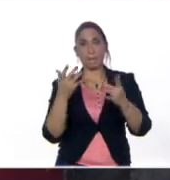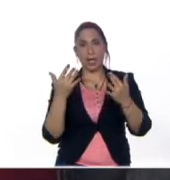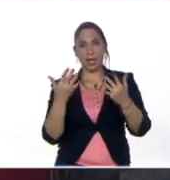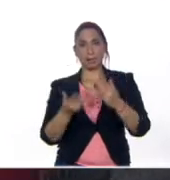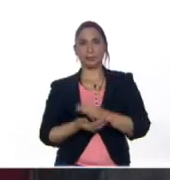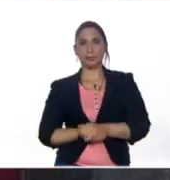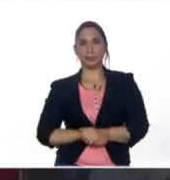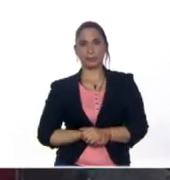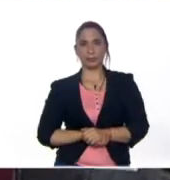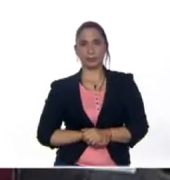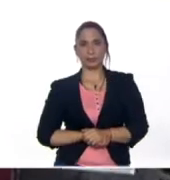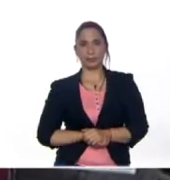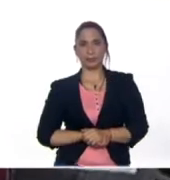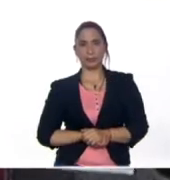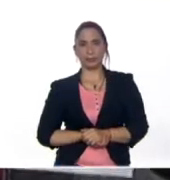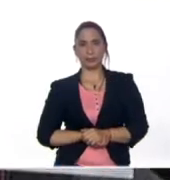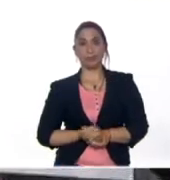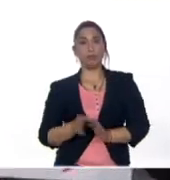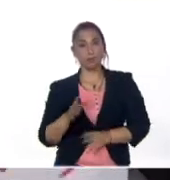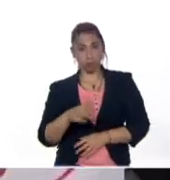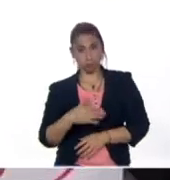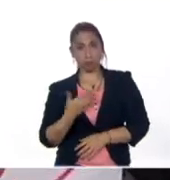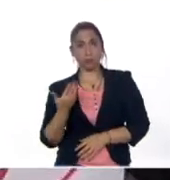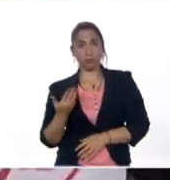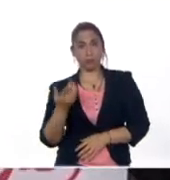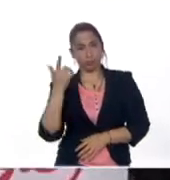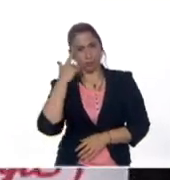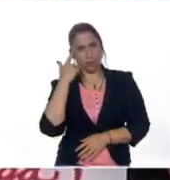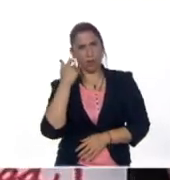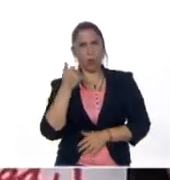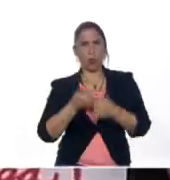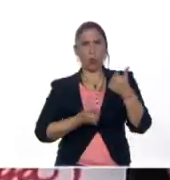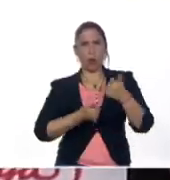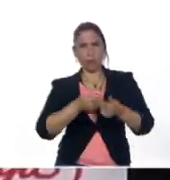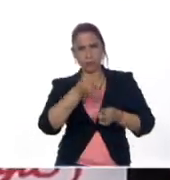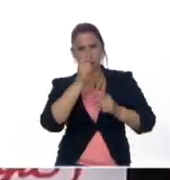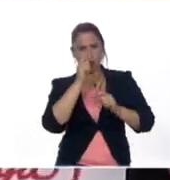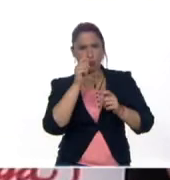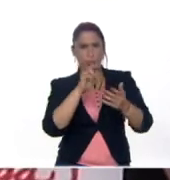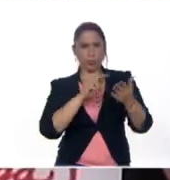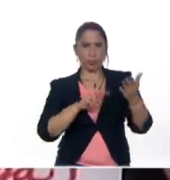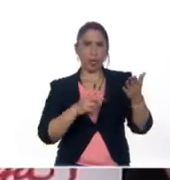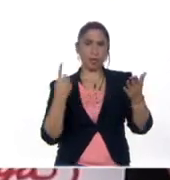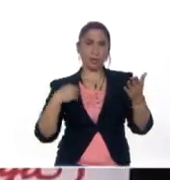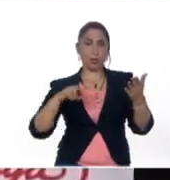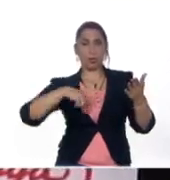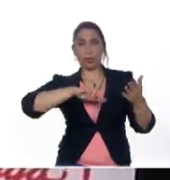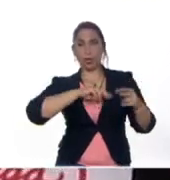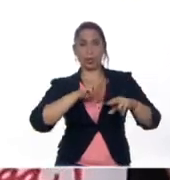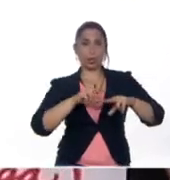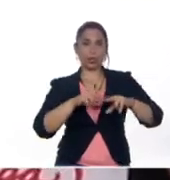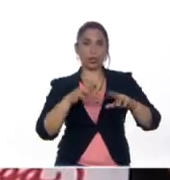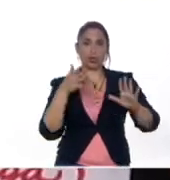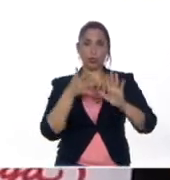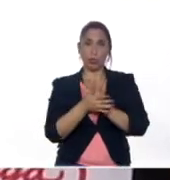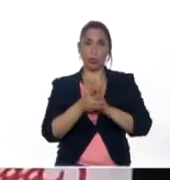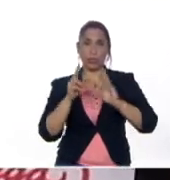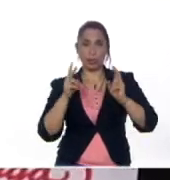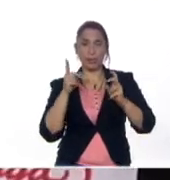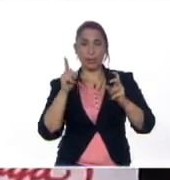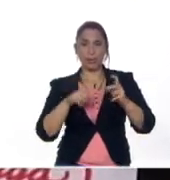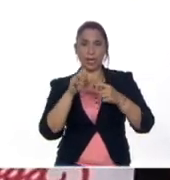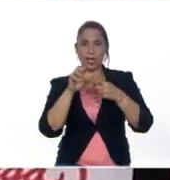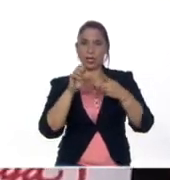de esa manera podemos saber la comprensión lectora que tiene nuestro niño al respecto y es una